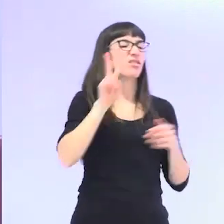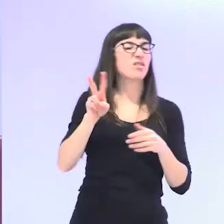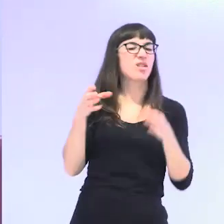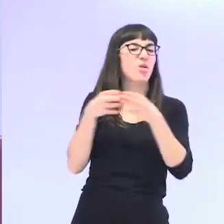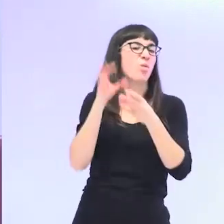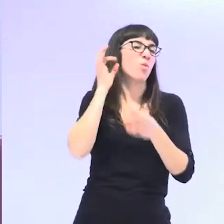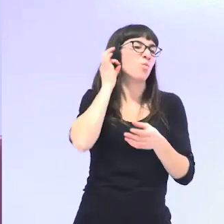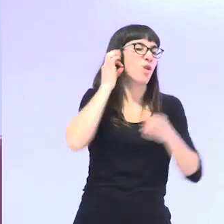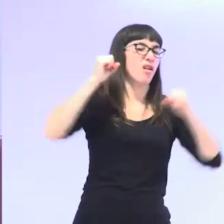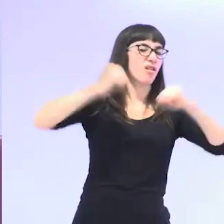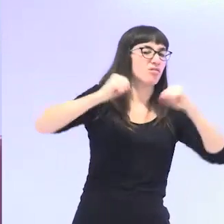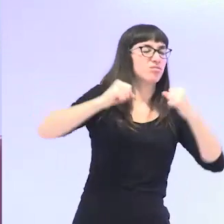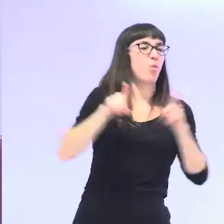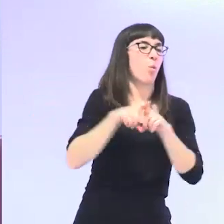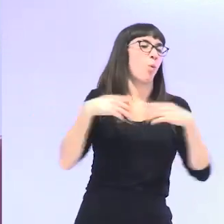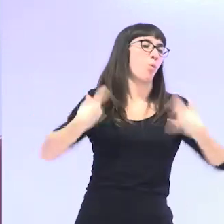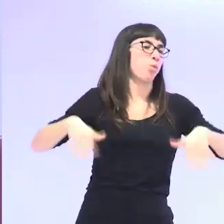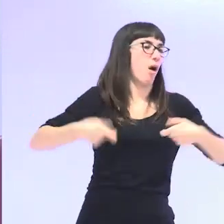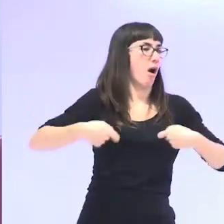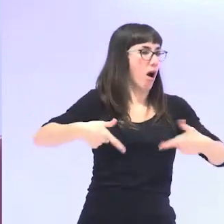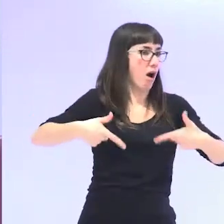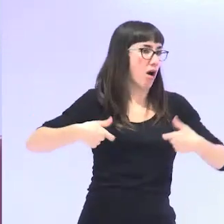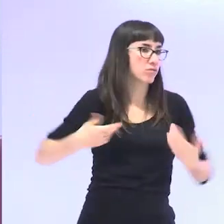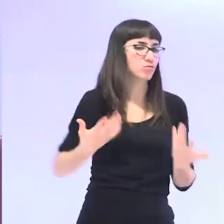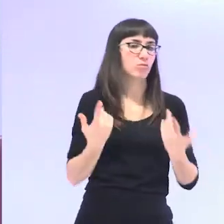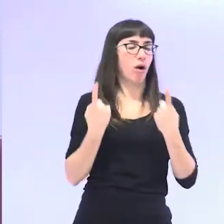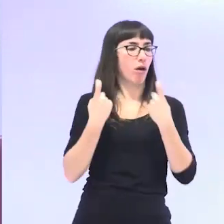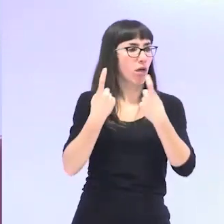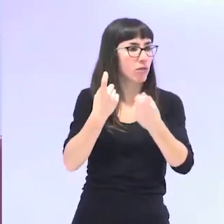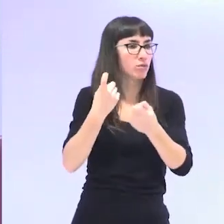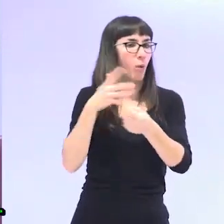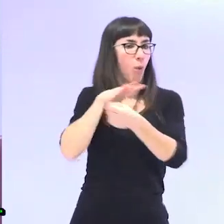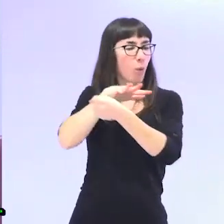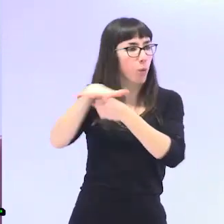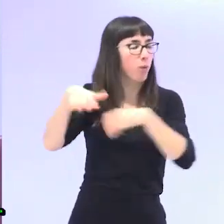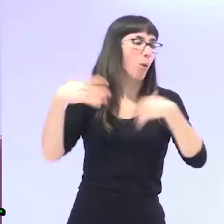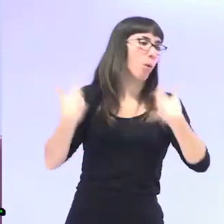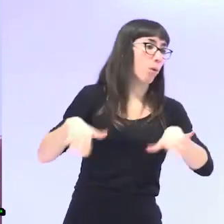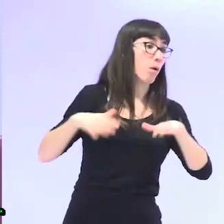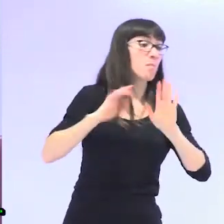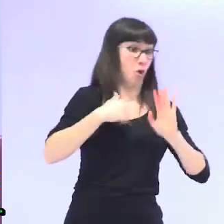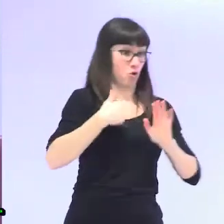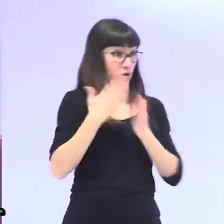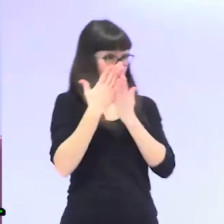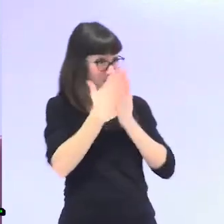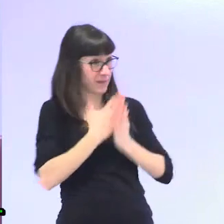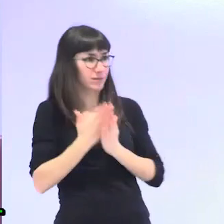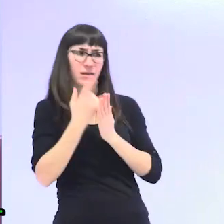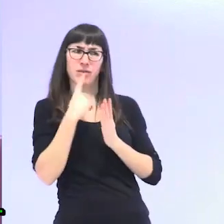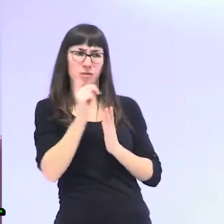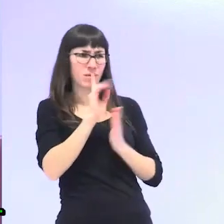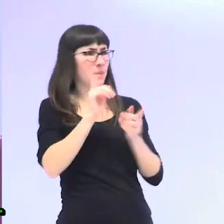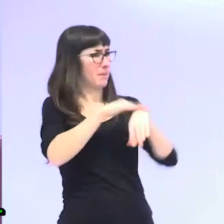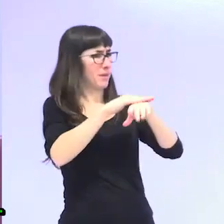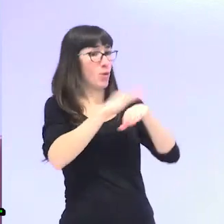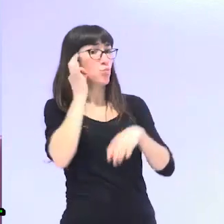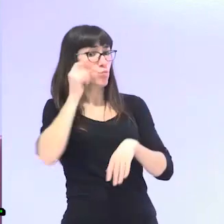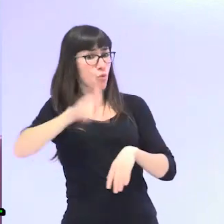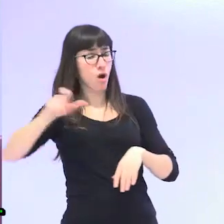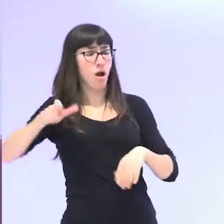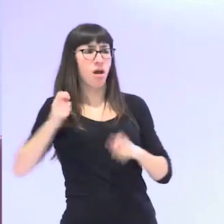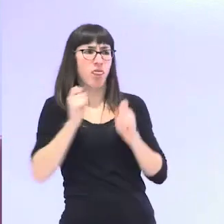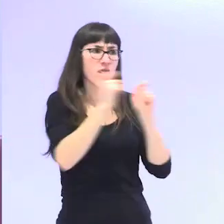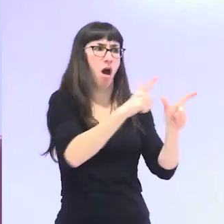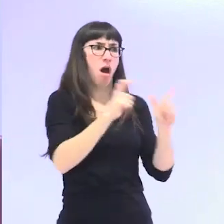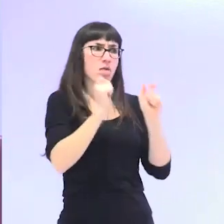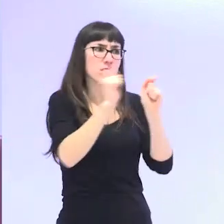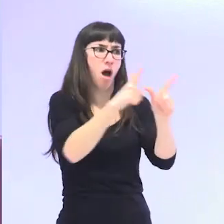muchas necesidades. Sin embargo, tanto en mi tesis como en otras investigaciones, se demuestra que las mujeres mayores siguen aportando más de lo que reciben.